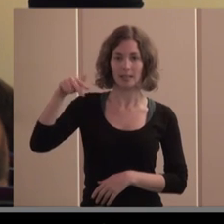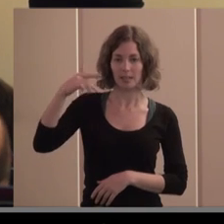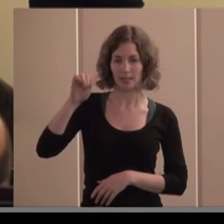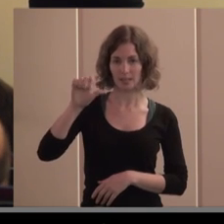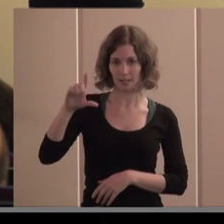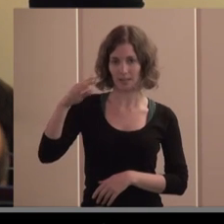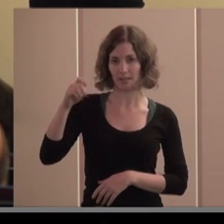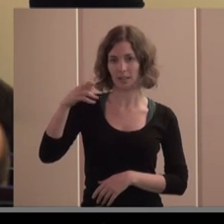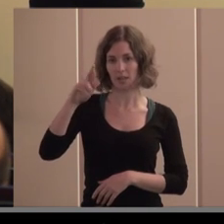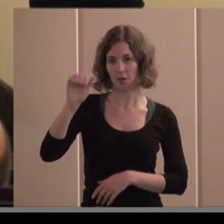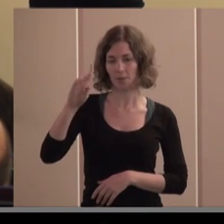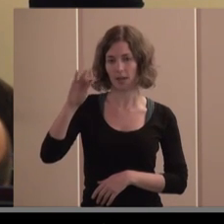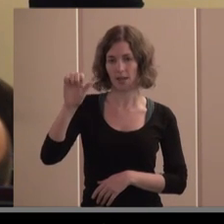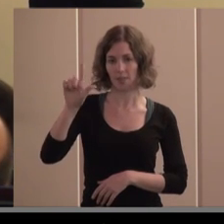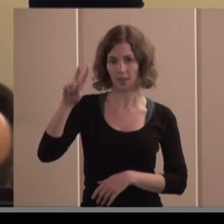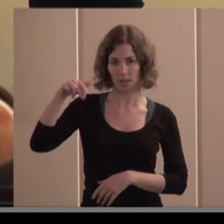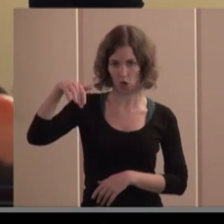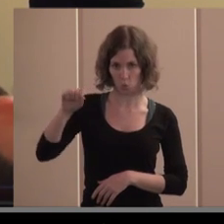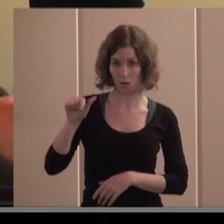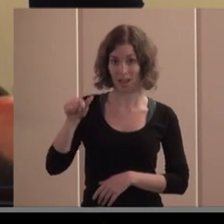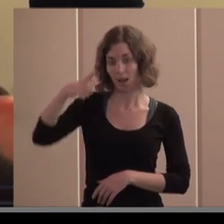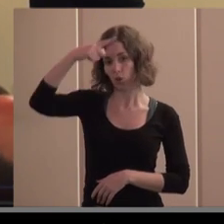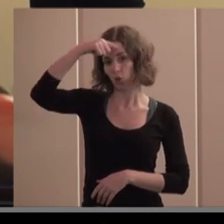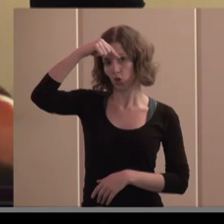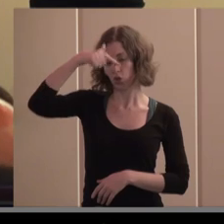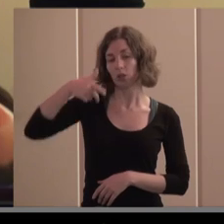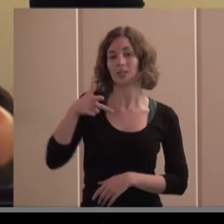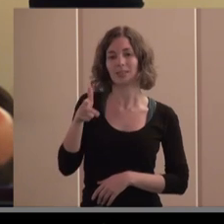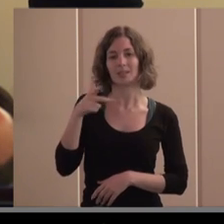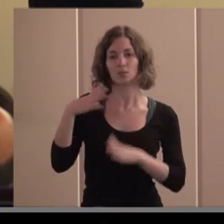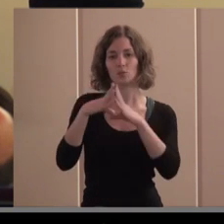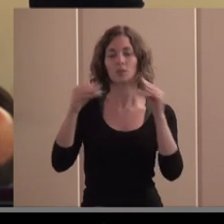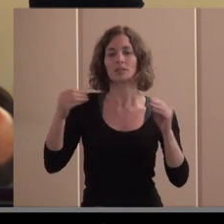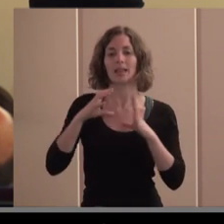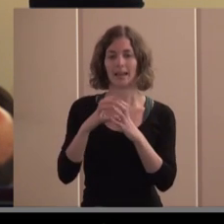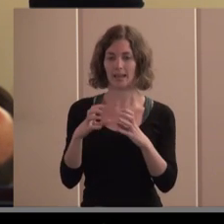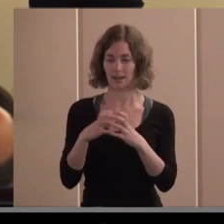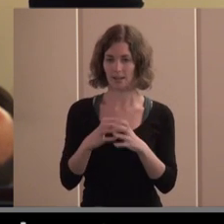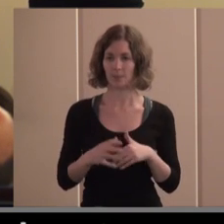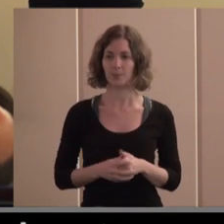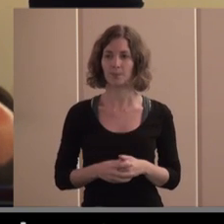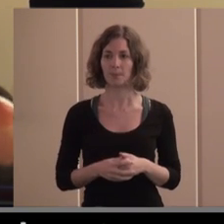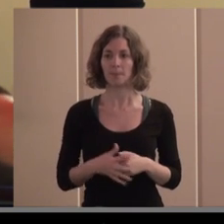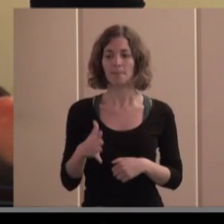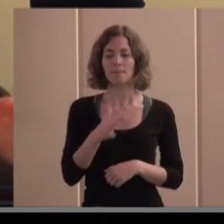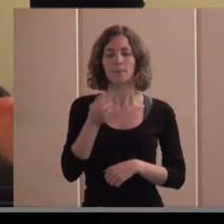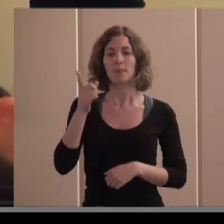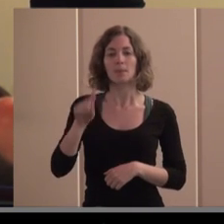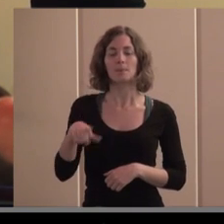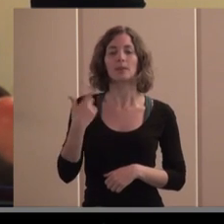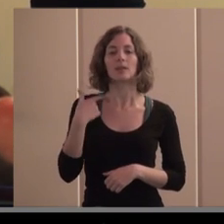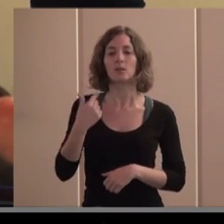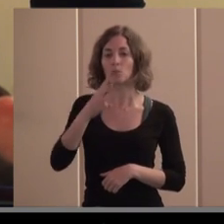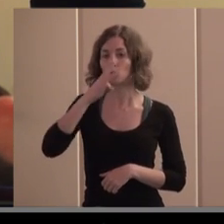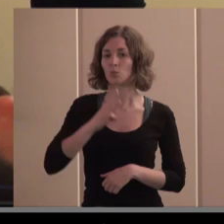Ángel es doctor en Derecho por la Universidad de Granada y además es diplomado en